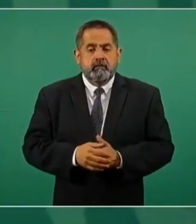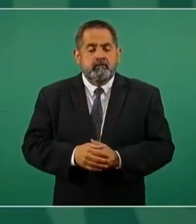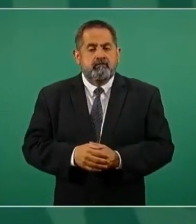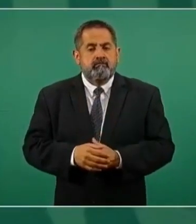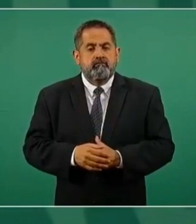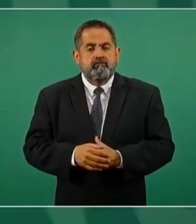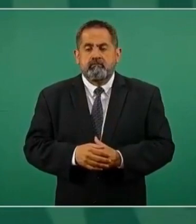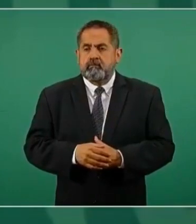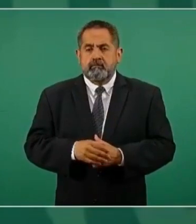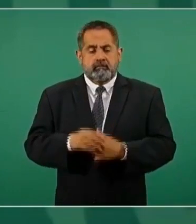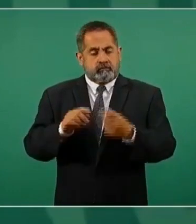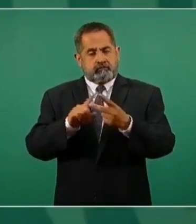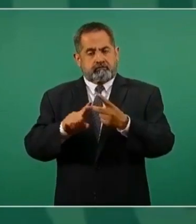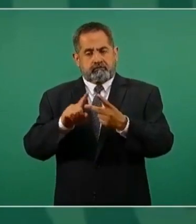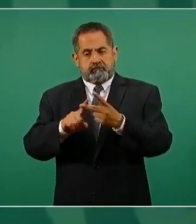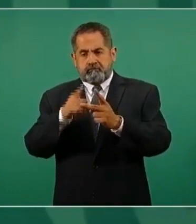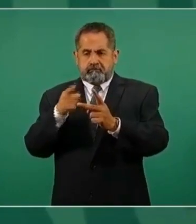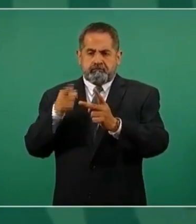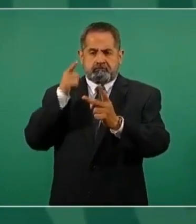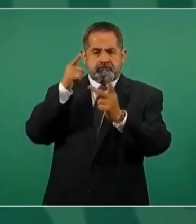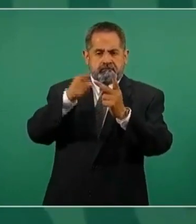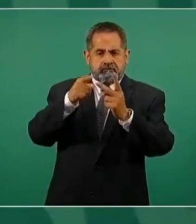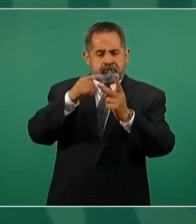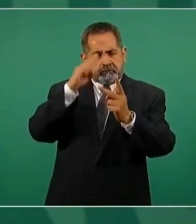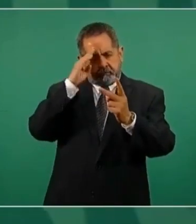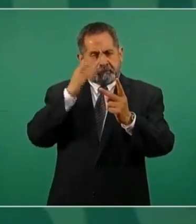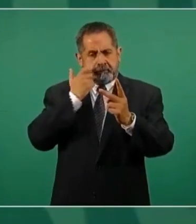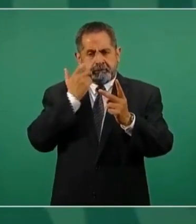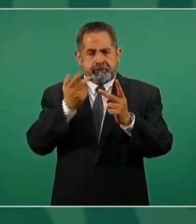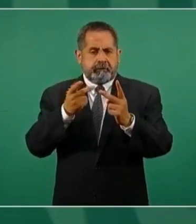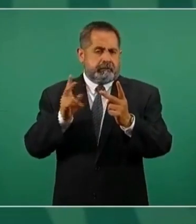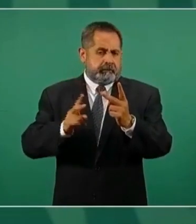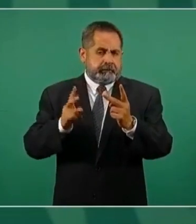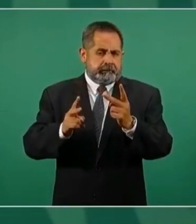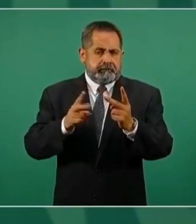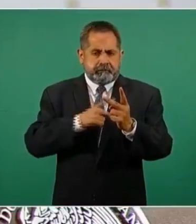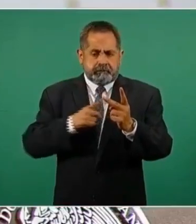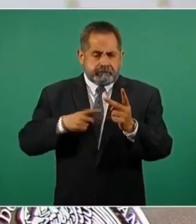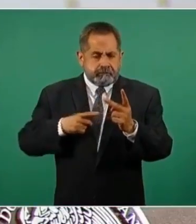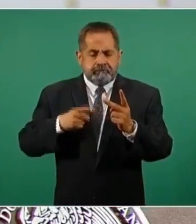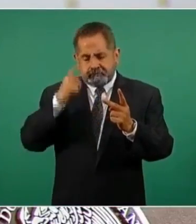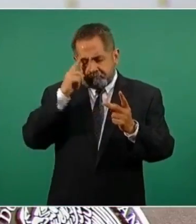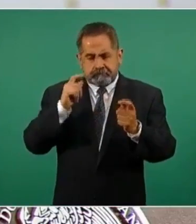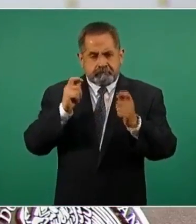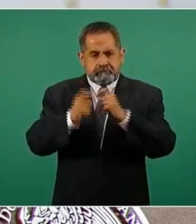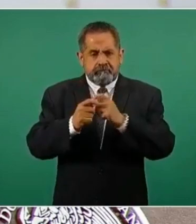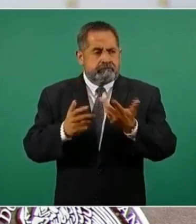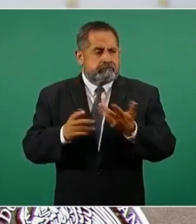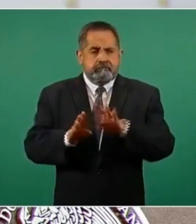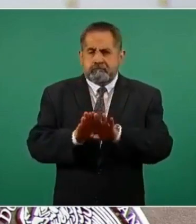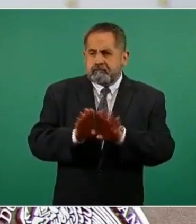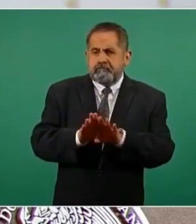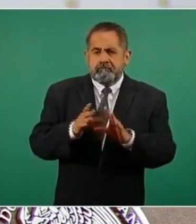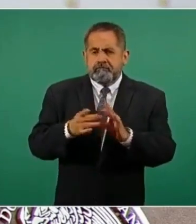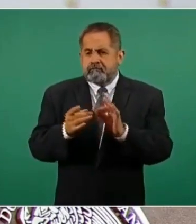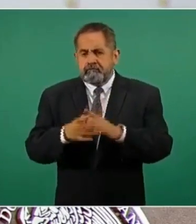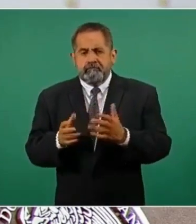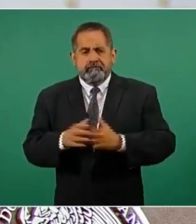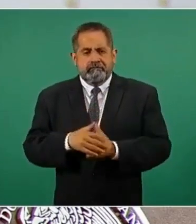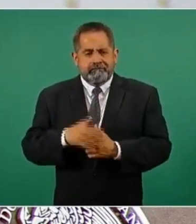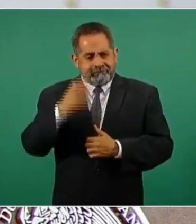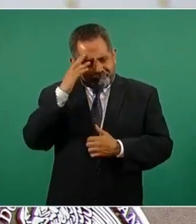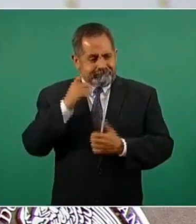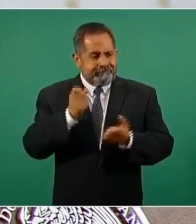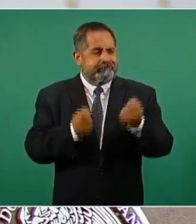segundo gran objetivo, porque definitivamente había que cambiarlo, eran de los problemas de las manzanas